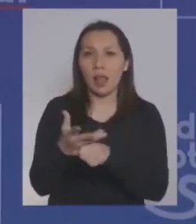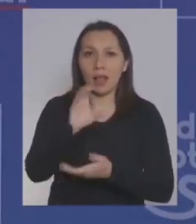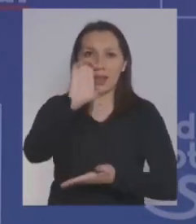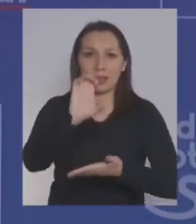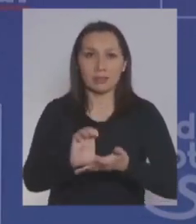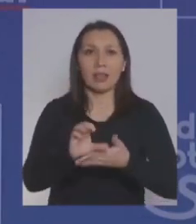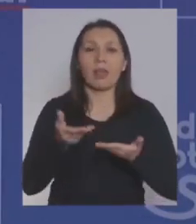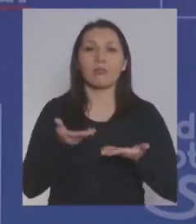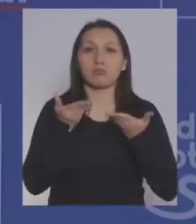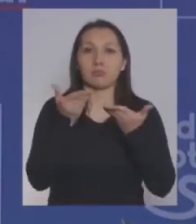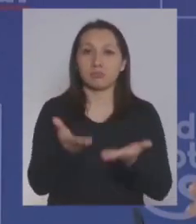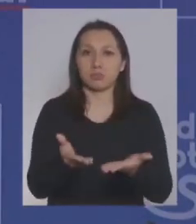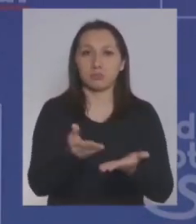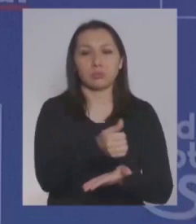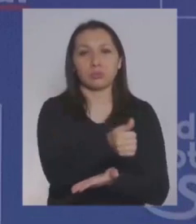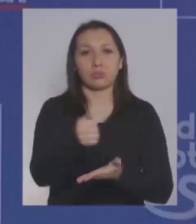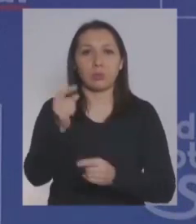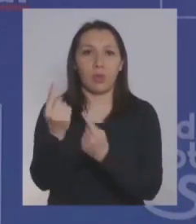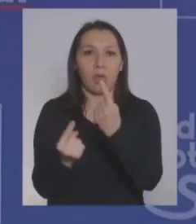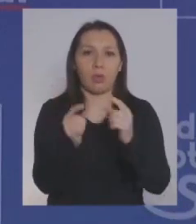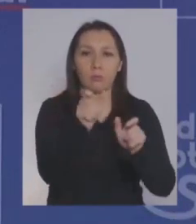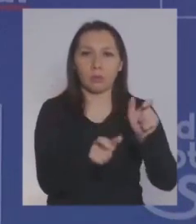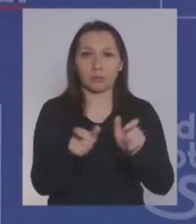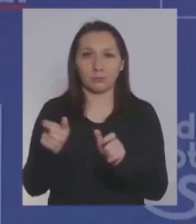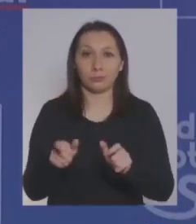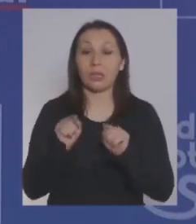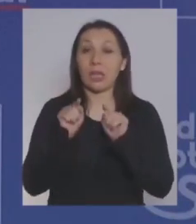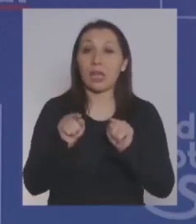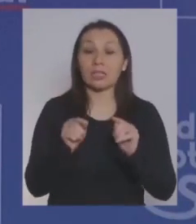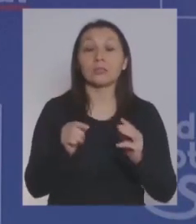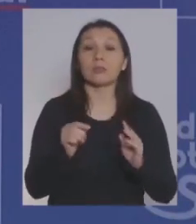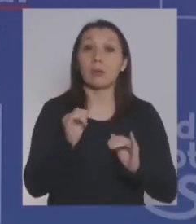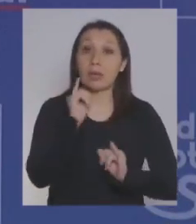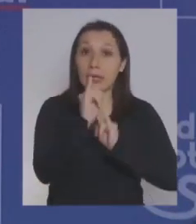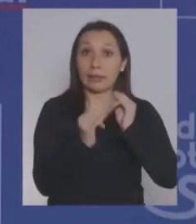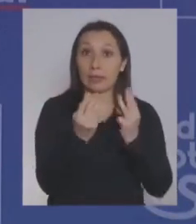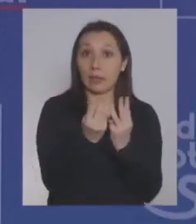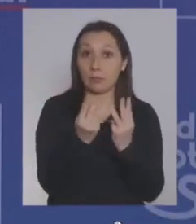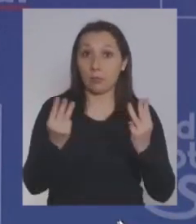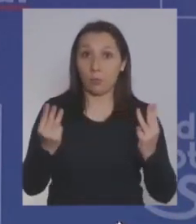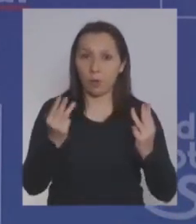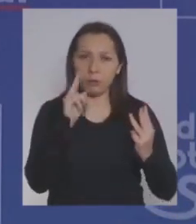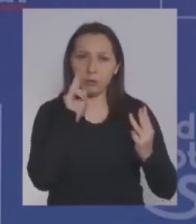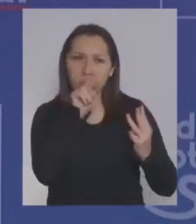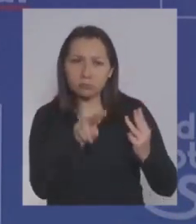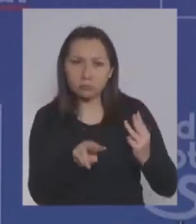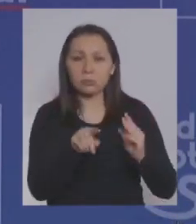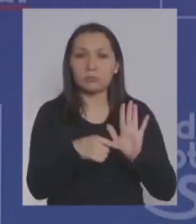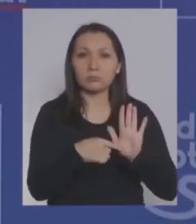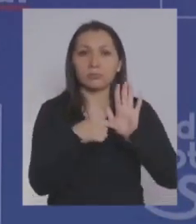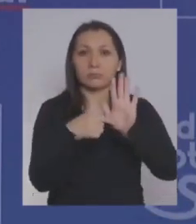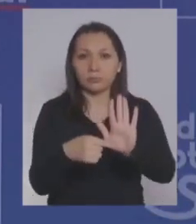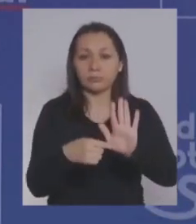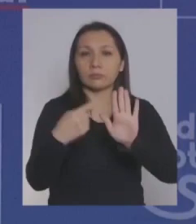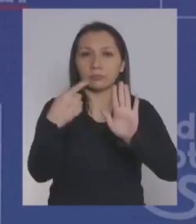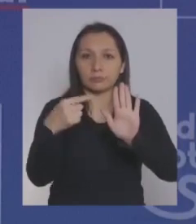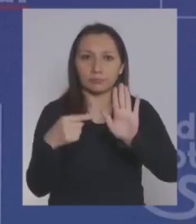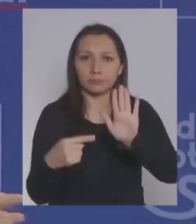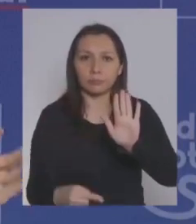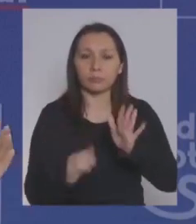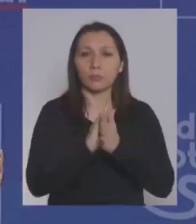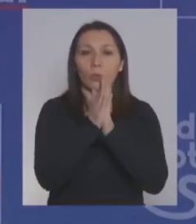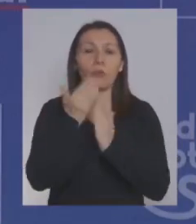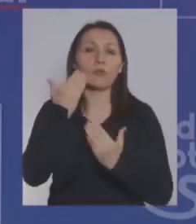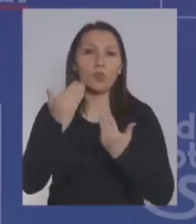Estado a disposición de todas y cada una de las personas. Es una página web que nos va a permitir ir mostrando todos los